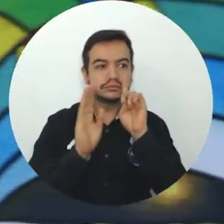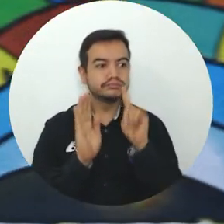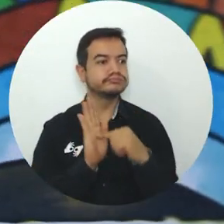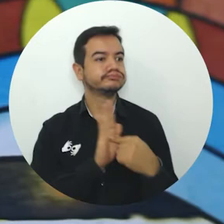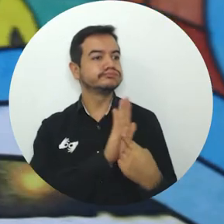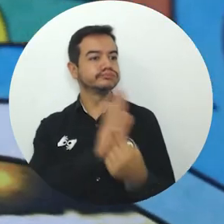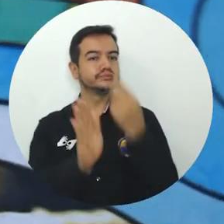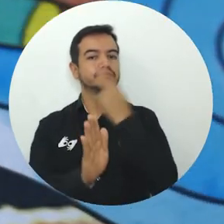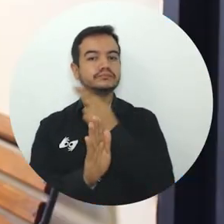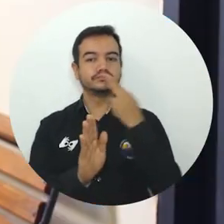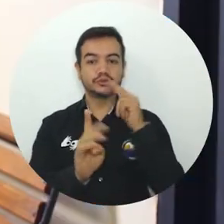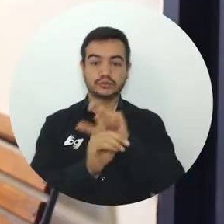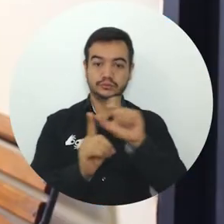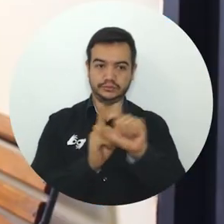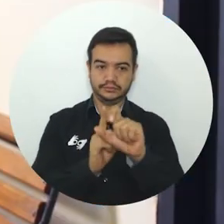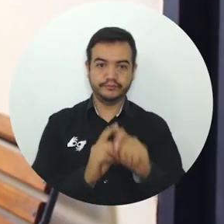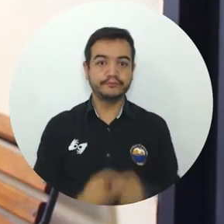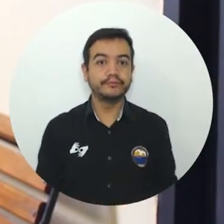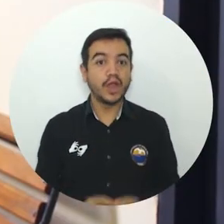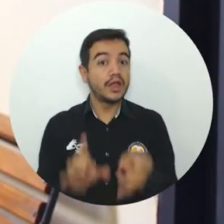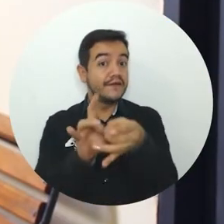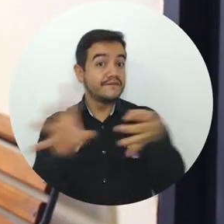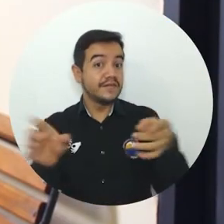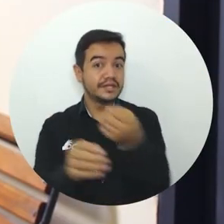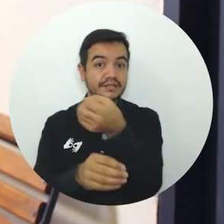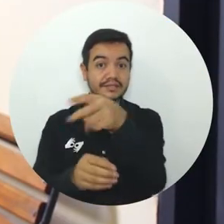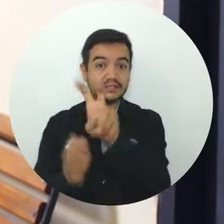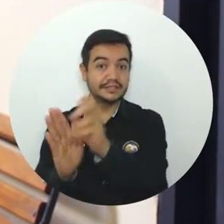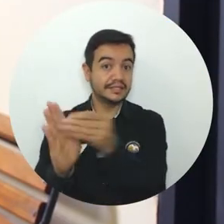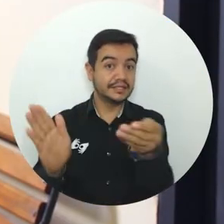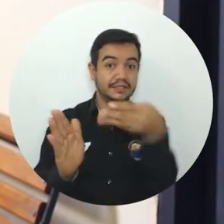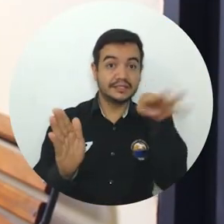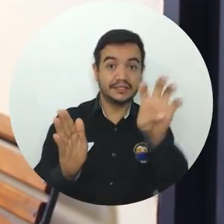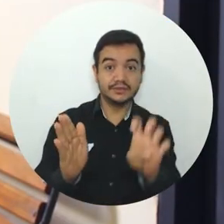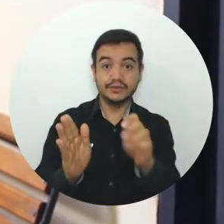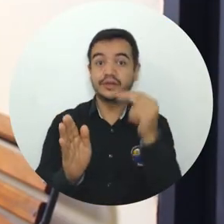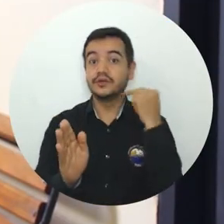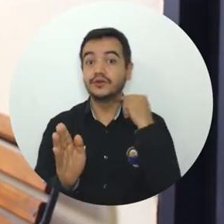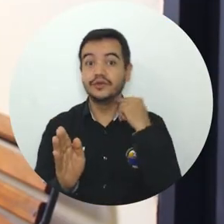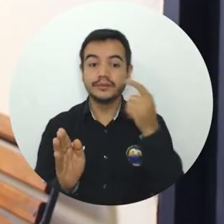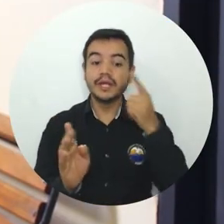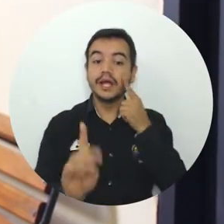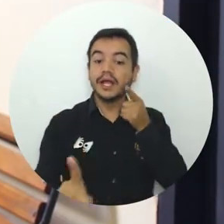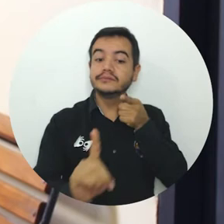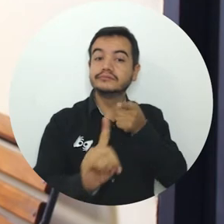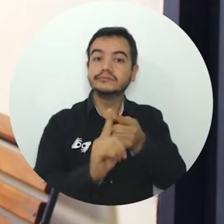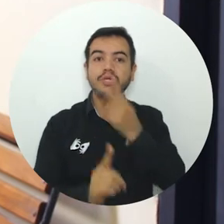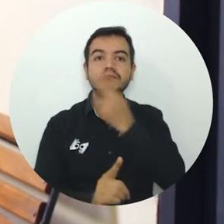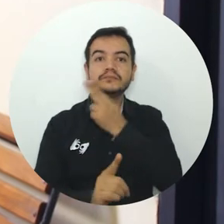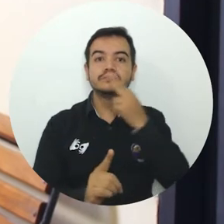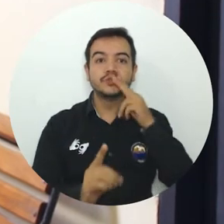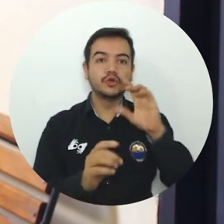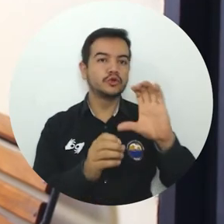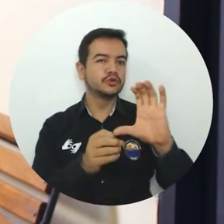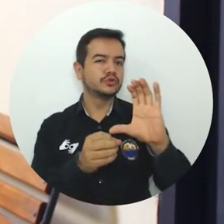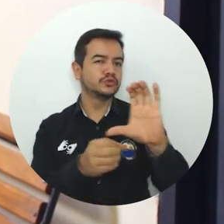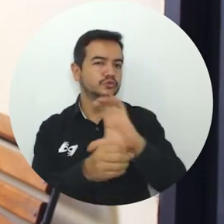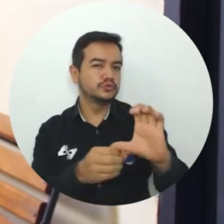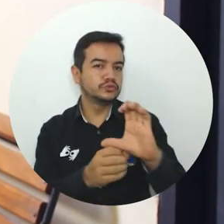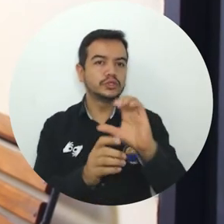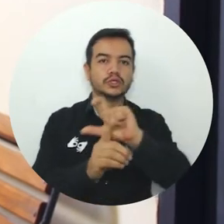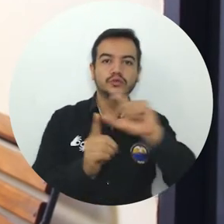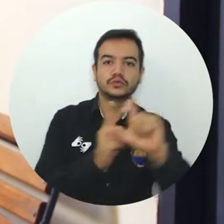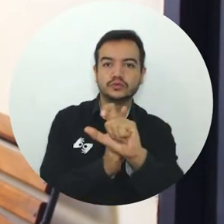con la cultura. Del 17 al 20 de noviembre hay un compromiso con la cultura y la educación y es esta feria artesanal